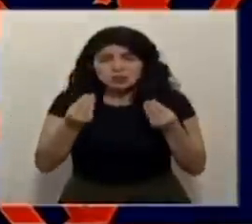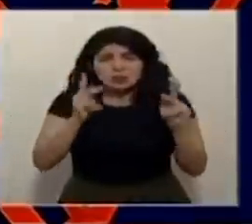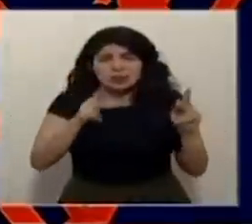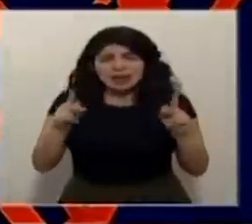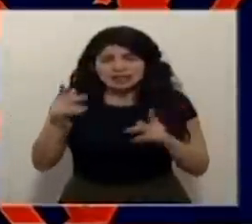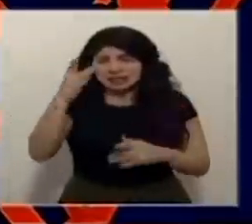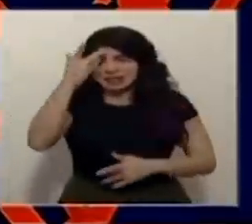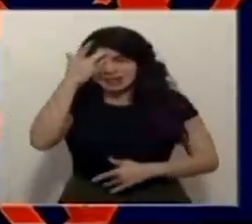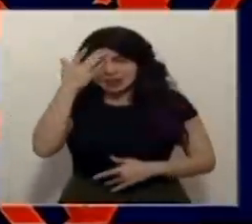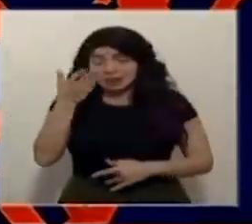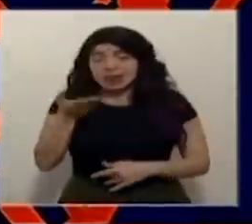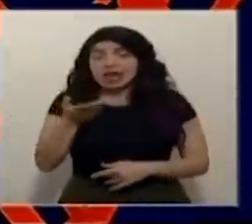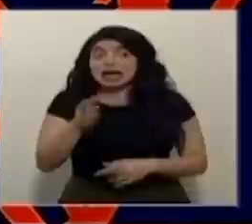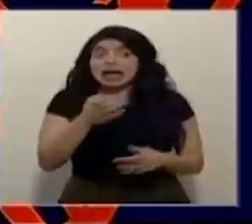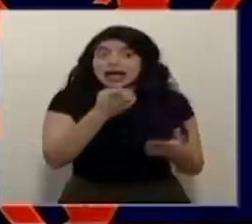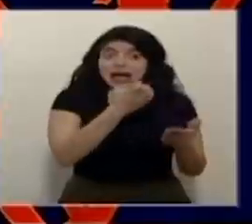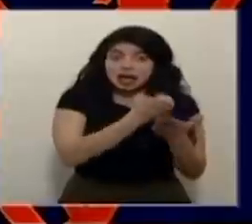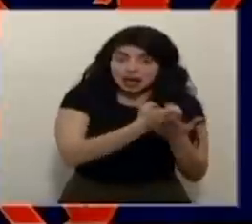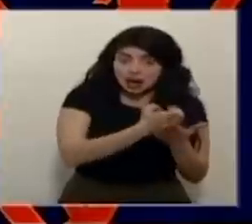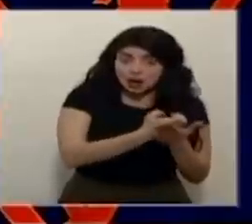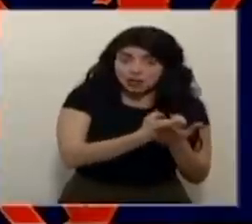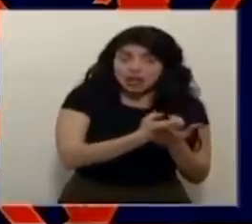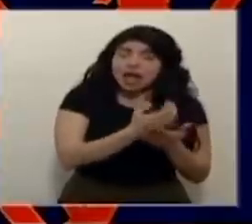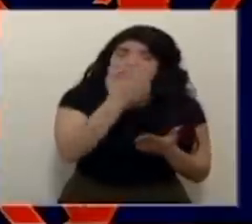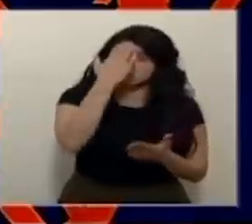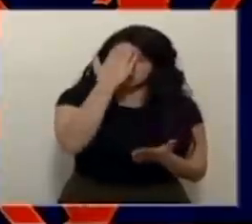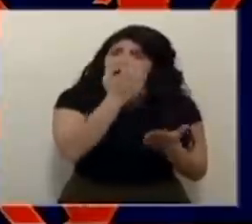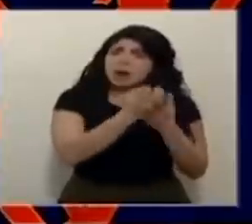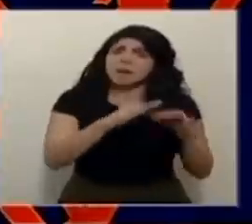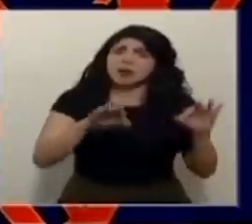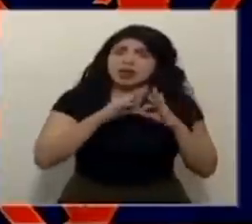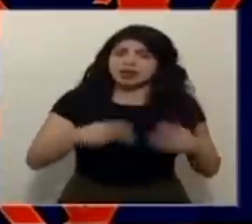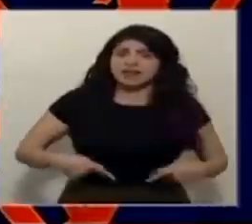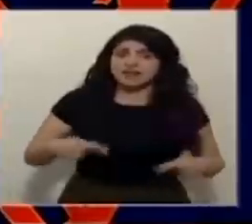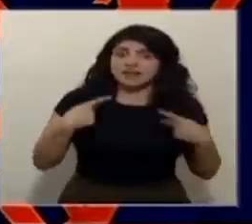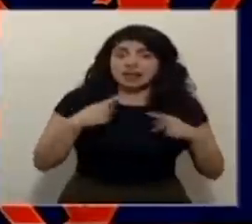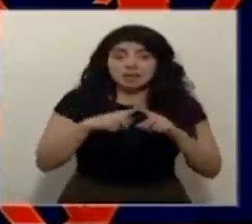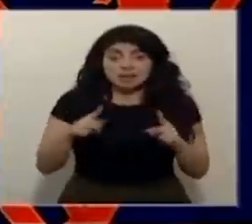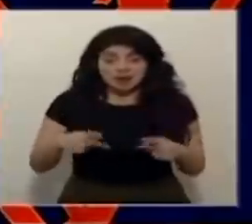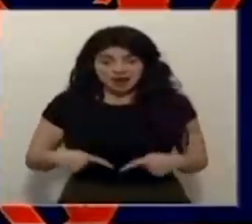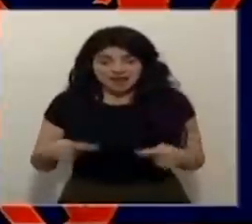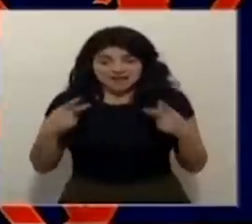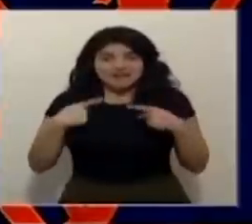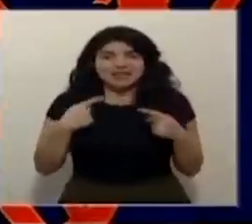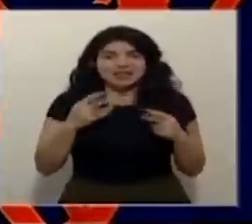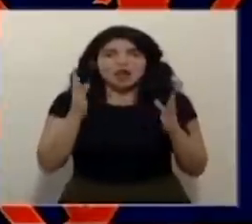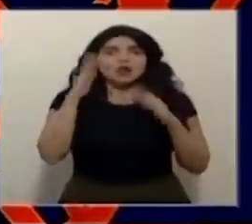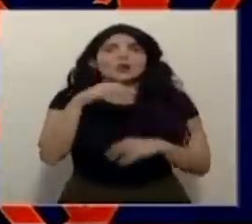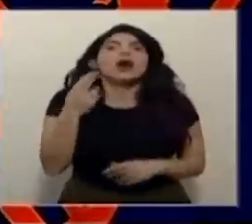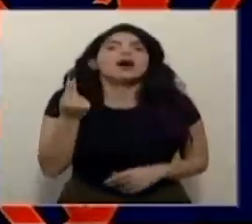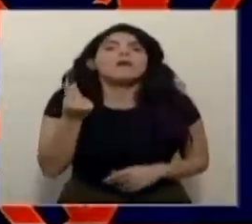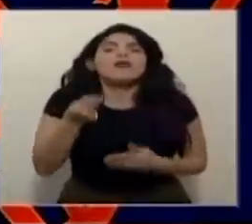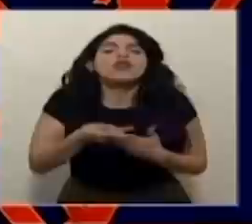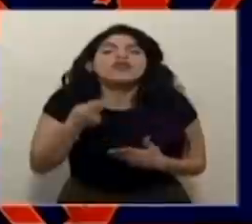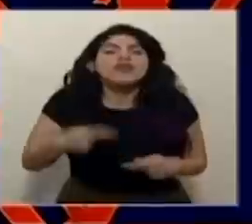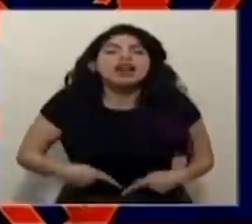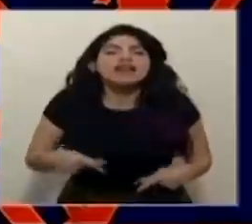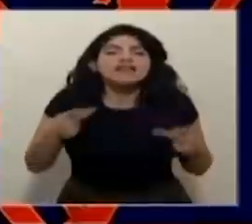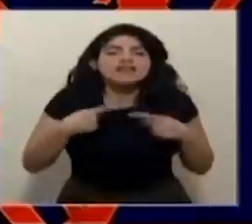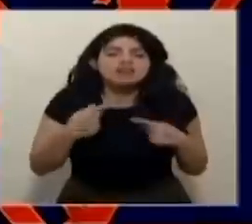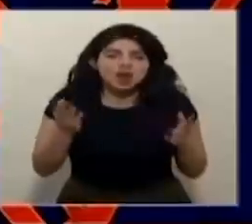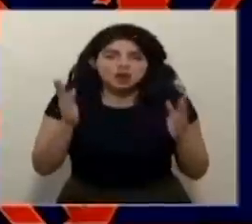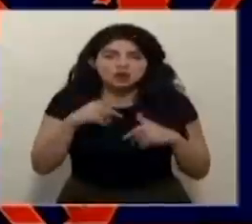la economía es algo muy importante en la vida pero la vida no tiene precio y y es hasta que